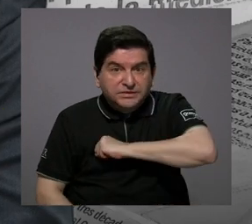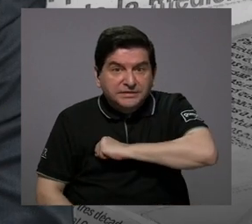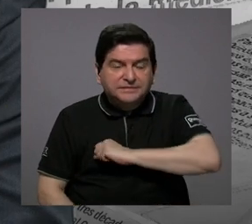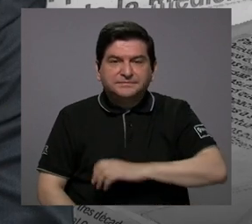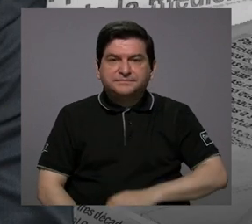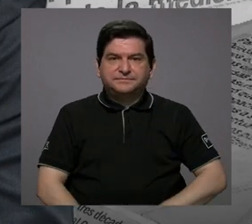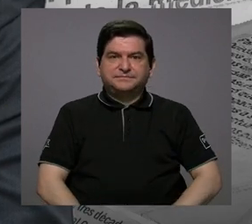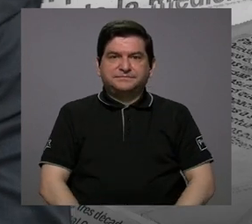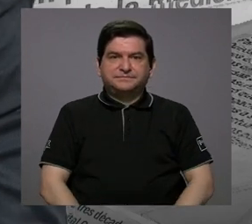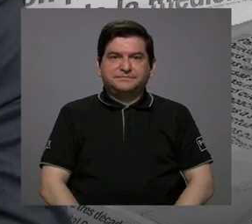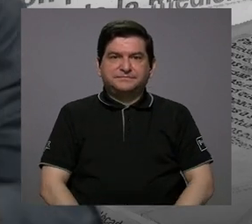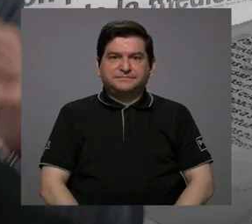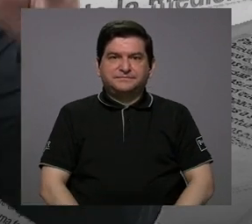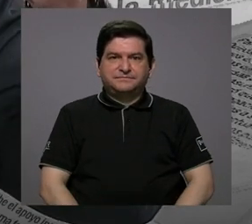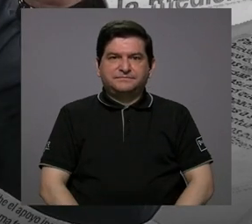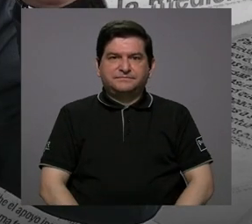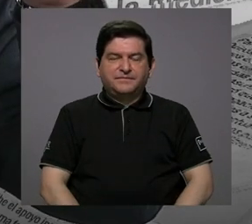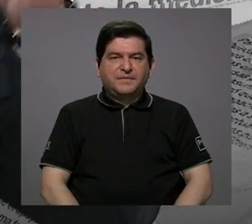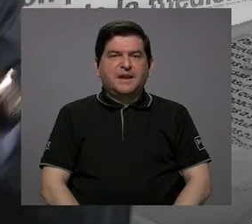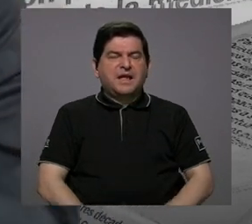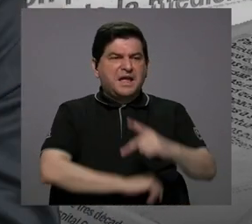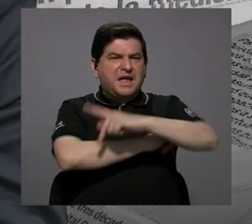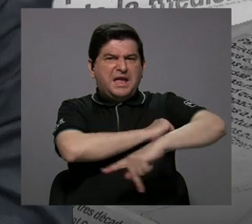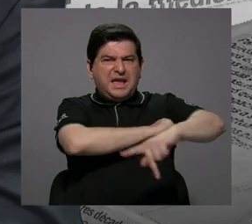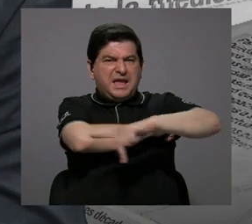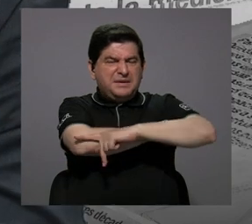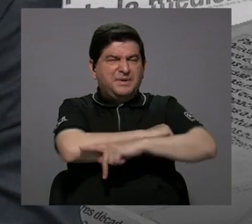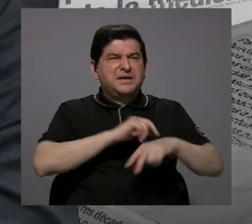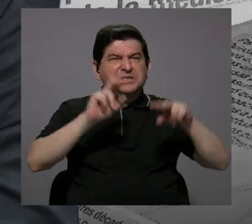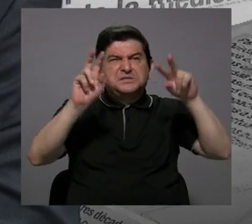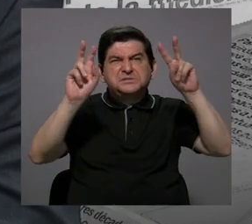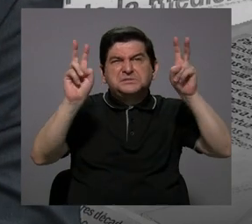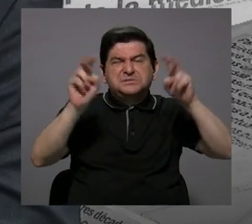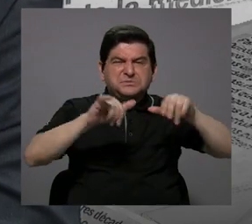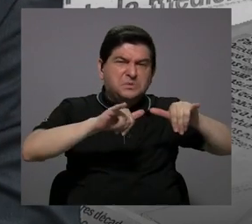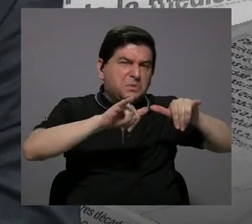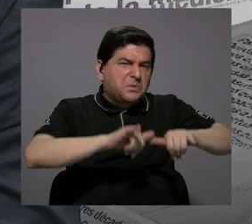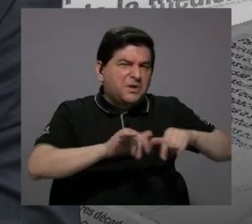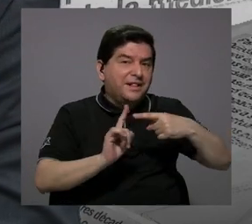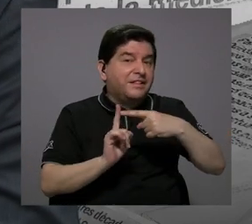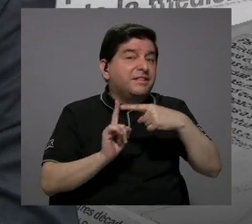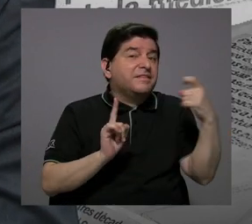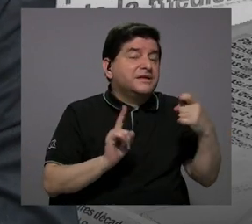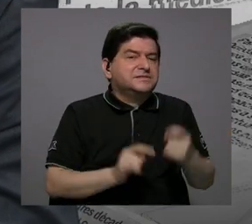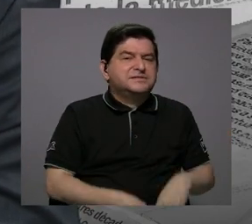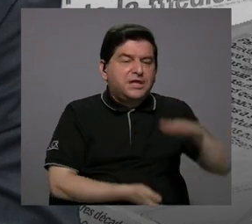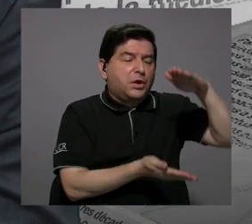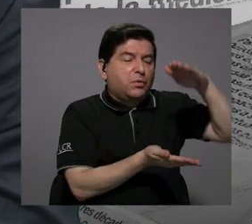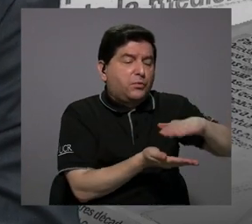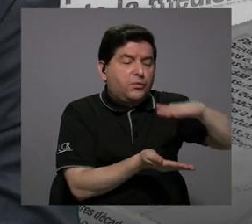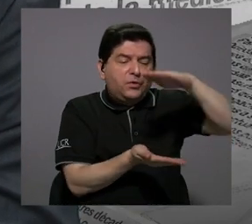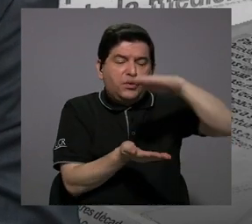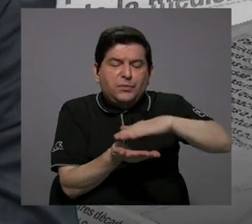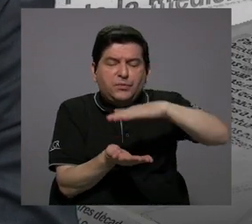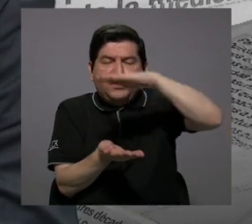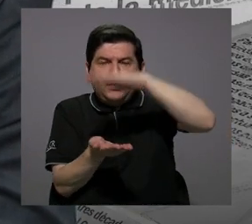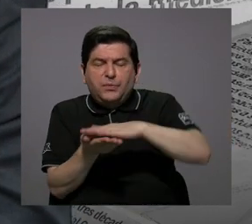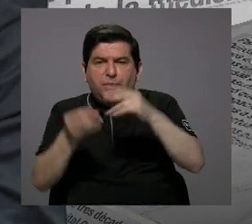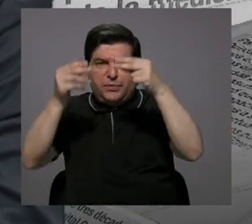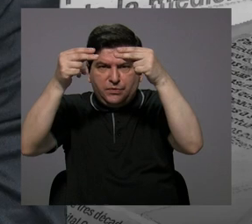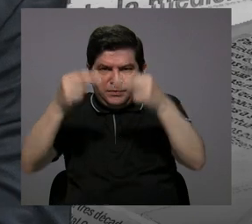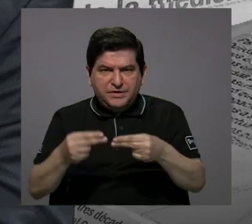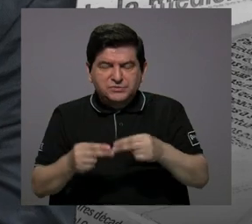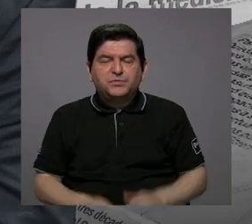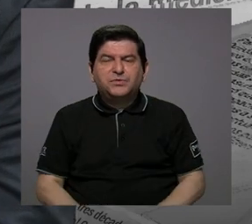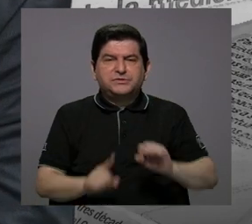se ha estabilizado el país, entre comillas, a partir del recorte presupuestario a programas